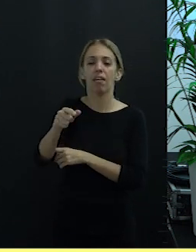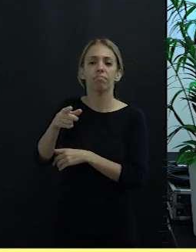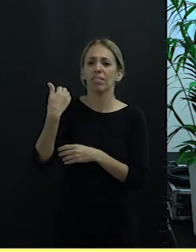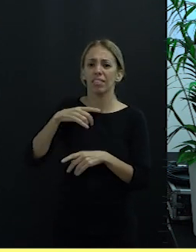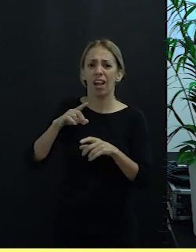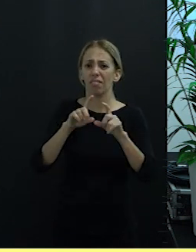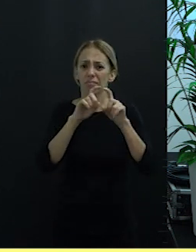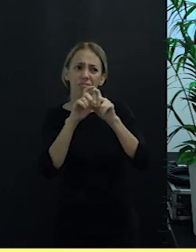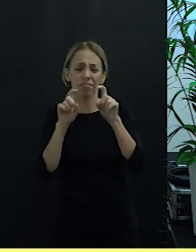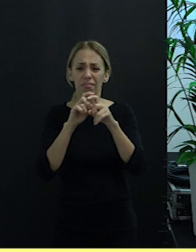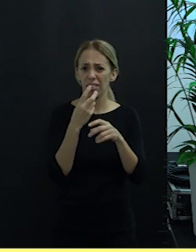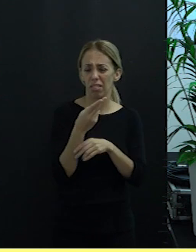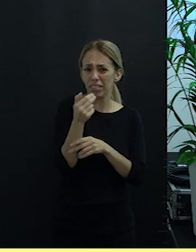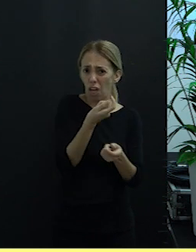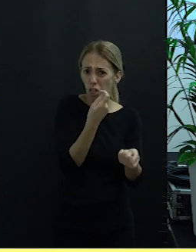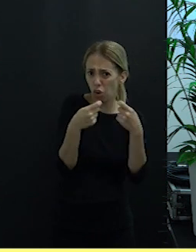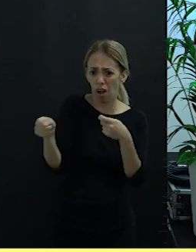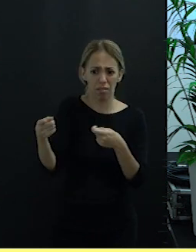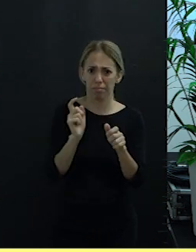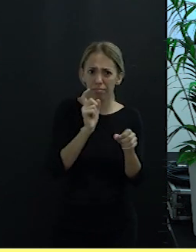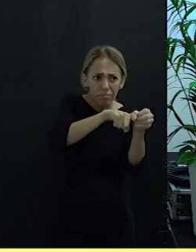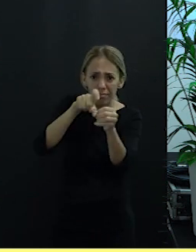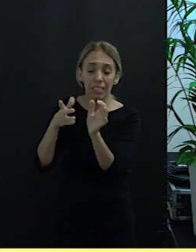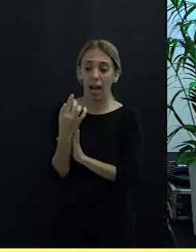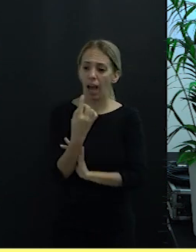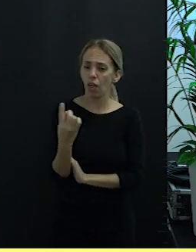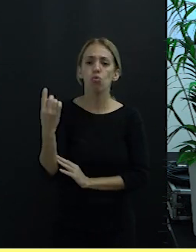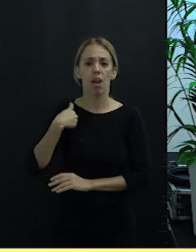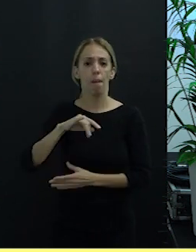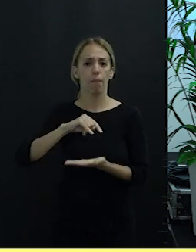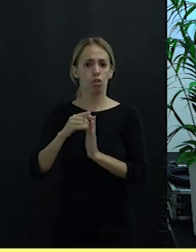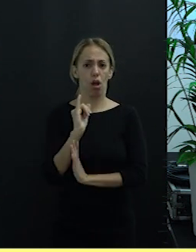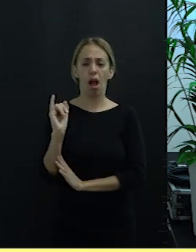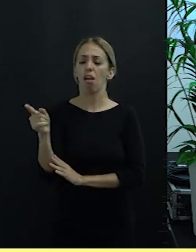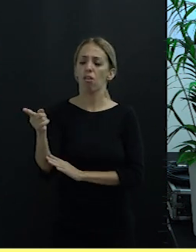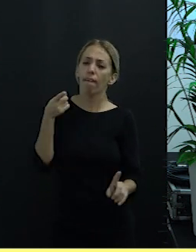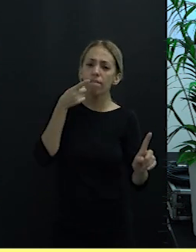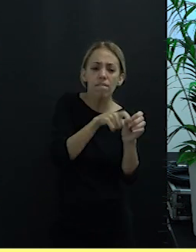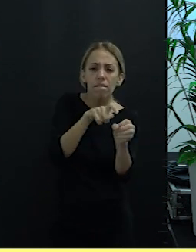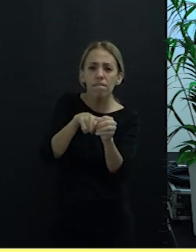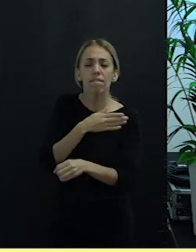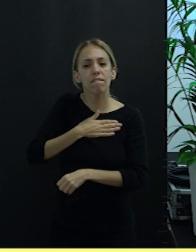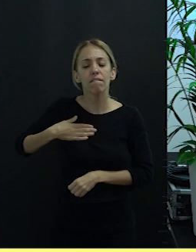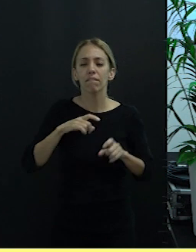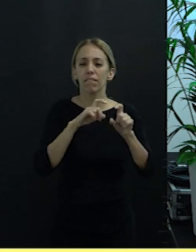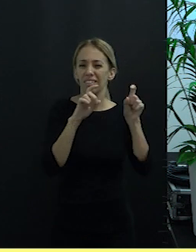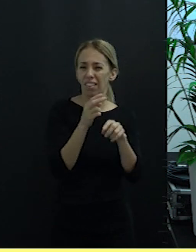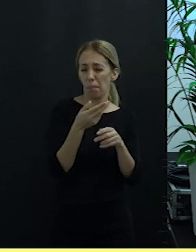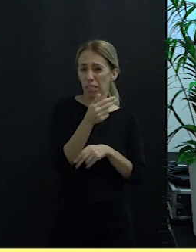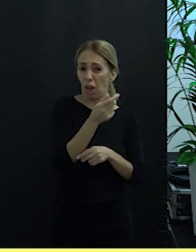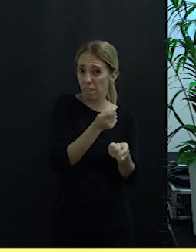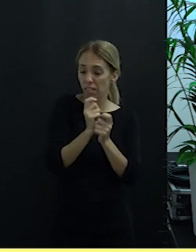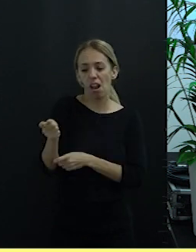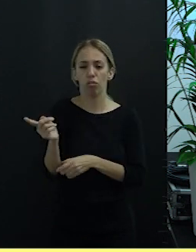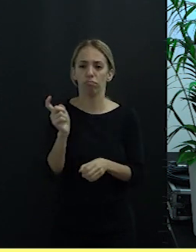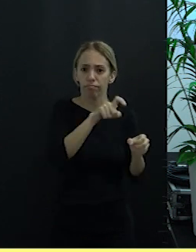Cada uno de ellos tiene su propio proyecto y tiene la misión de estar ubicados en las cofradías. Y tenemos que hacer un trabajo